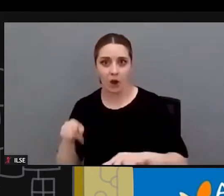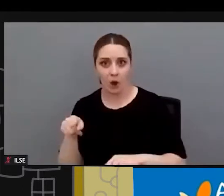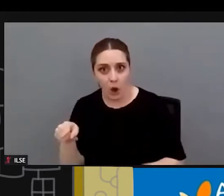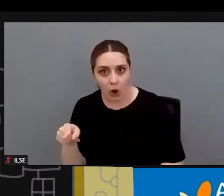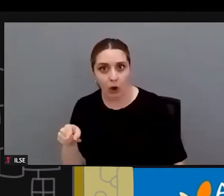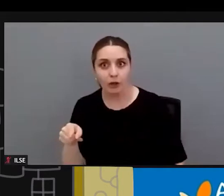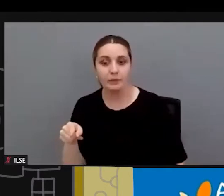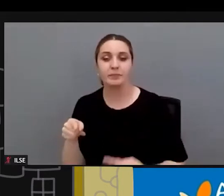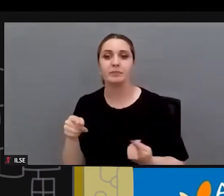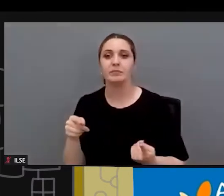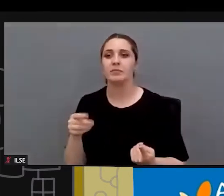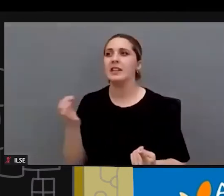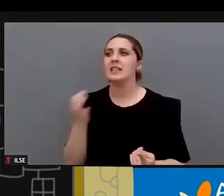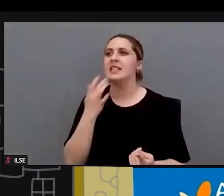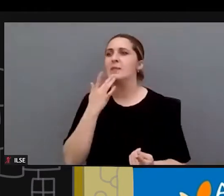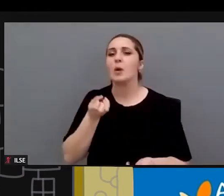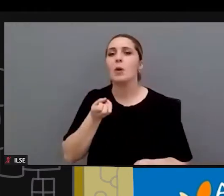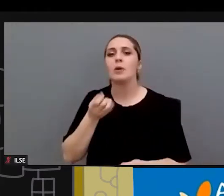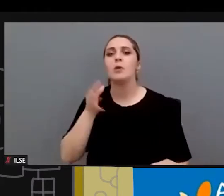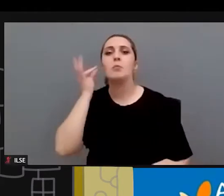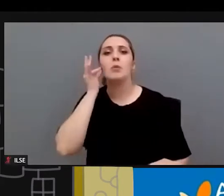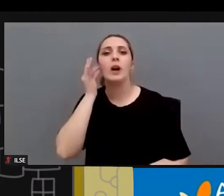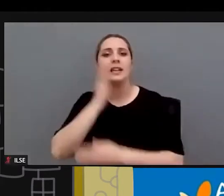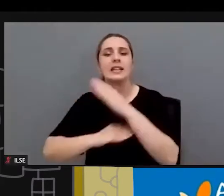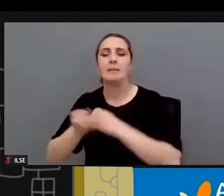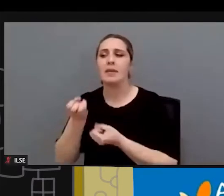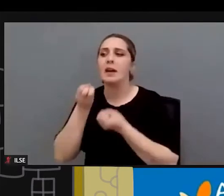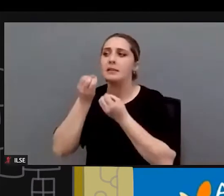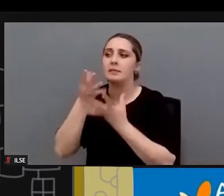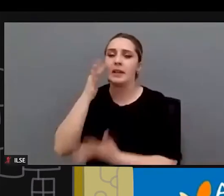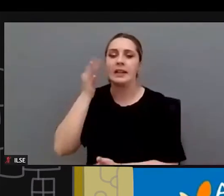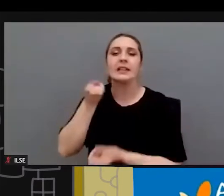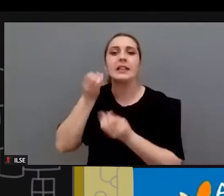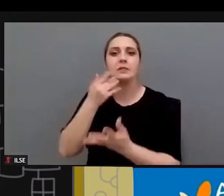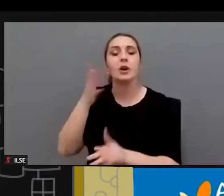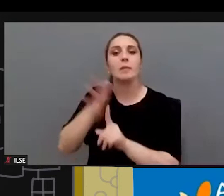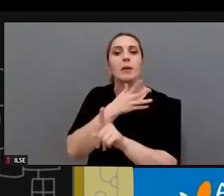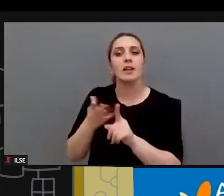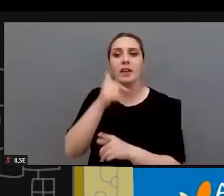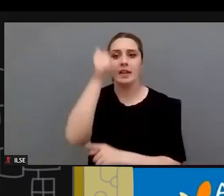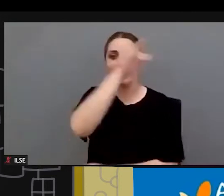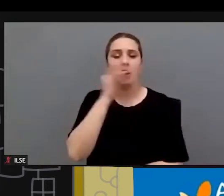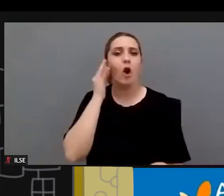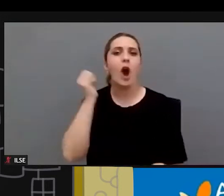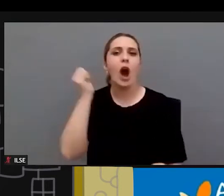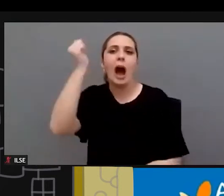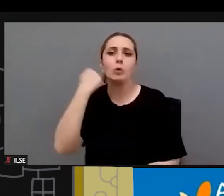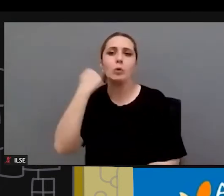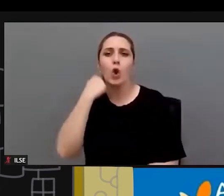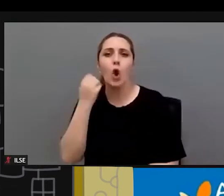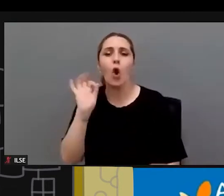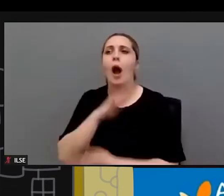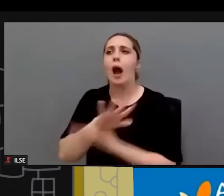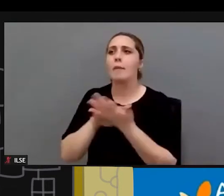Cómo se tienen en cuenta los testimonios de las mujeres, sobre todo cuando hay casos de violencia de género, cuando hay casos de agresiones sexuales, cuando hablamos de